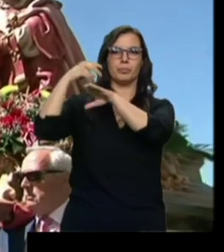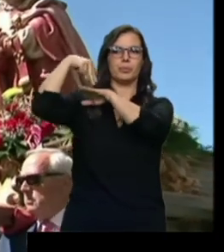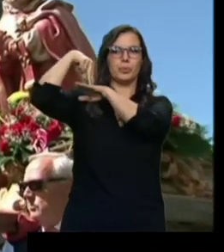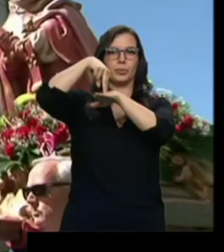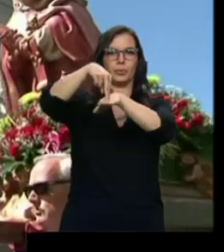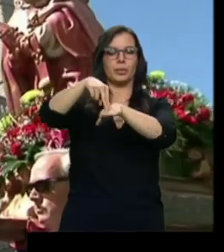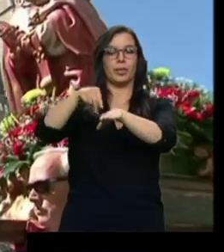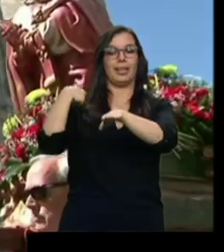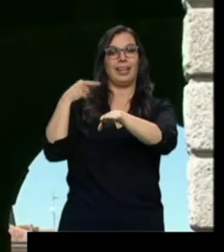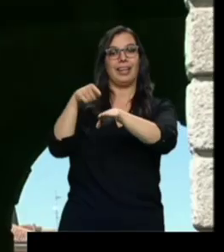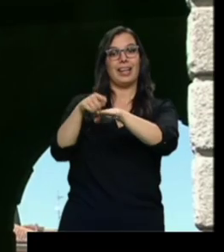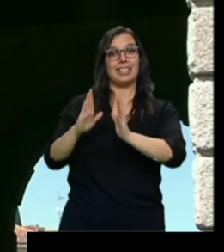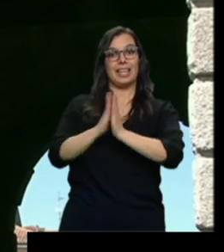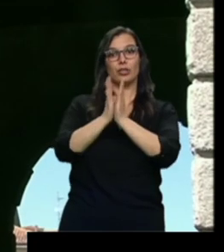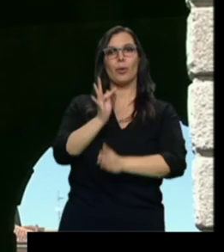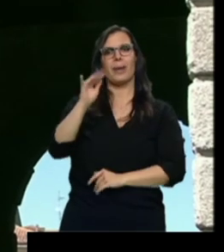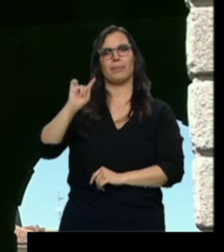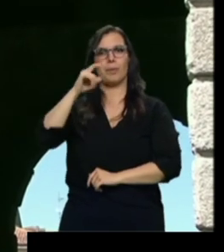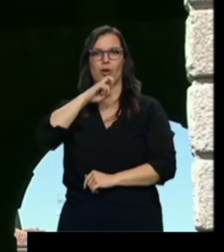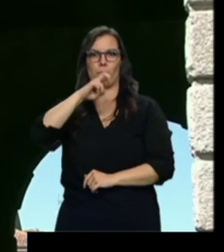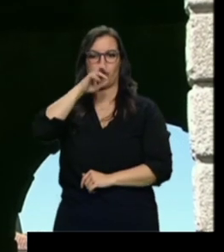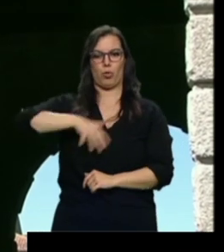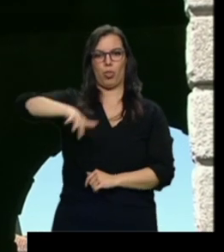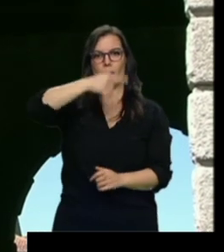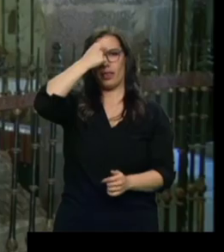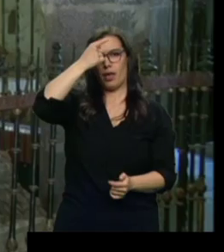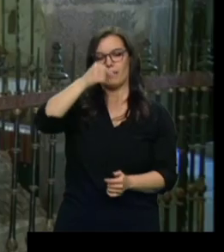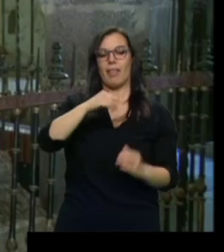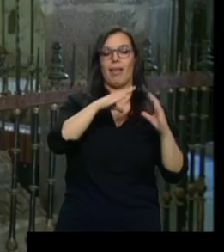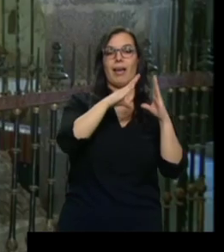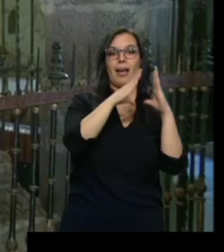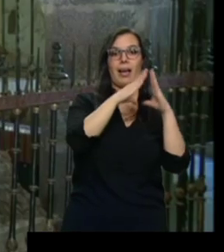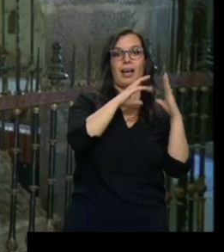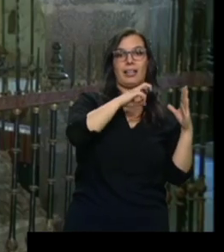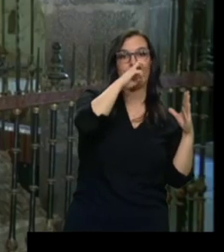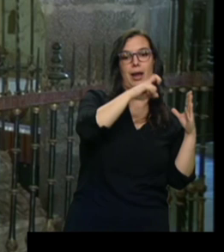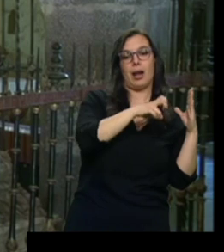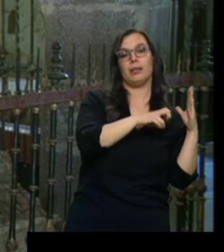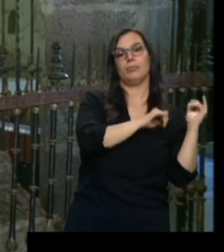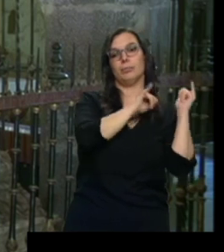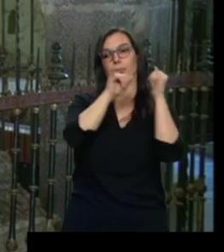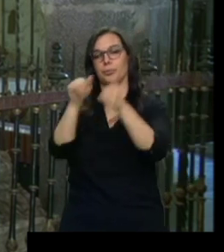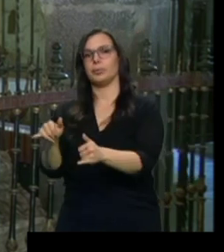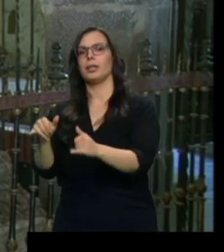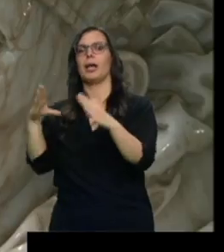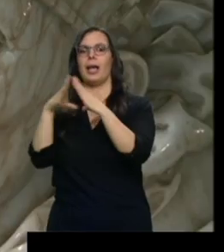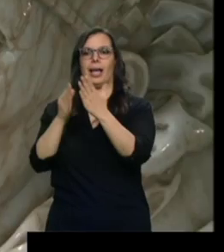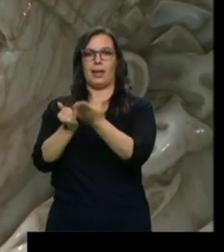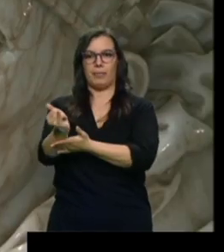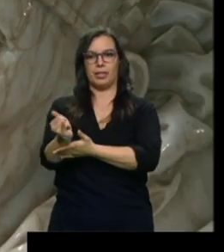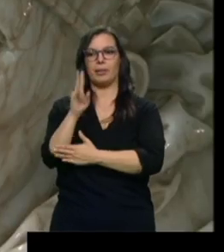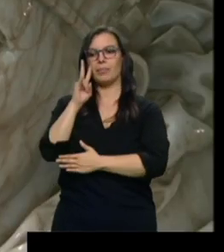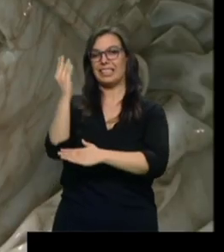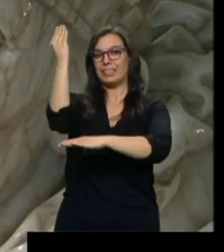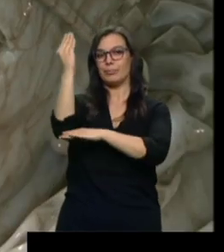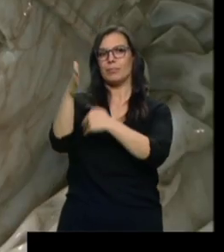de la diócesis de Ávila, desde la catedral hasta su ermita, donde se puede contemplar esta obra de Juan de Juni, situada justo donde hace